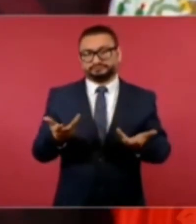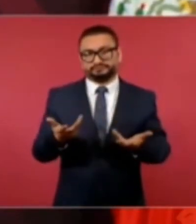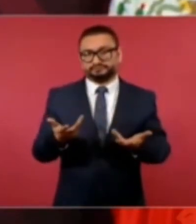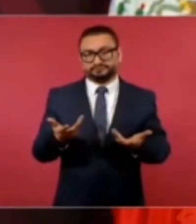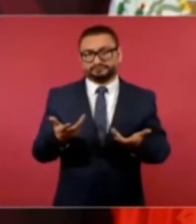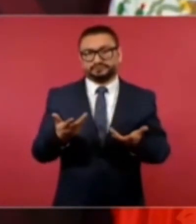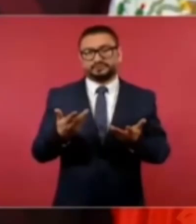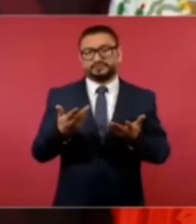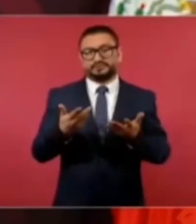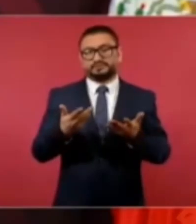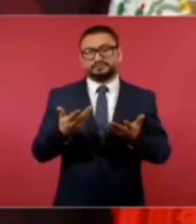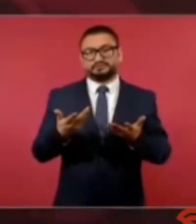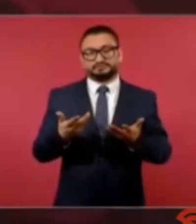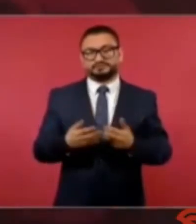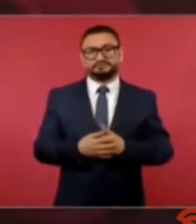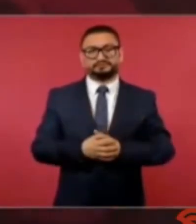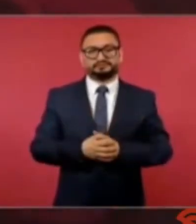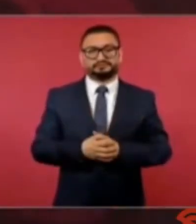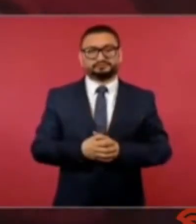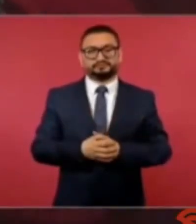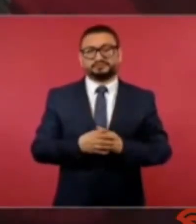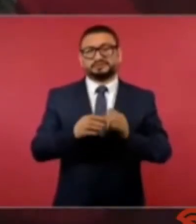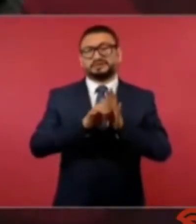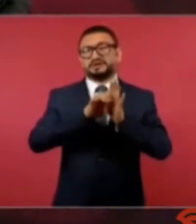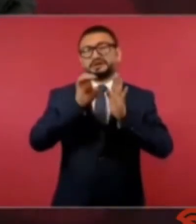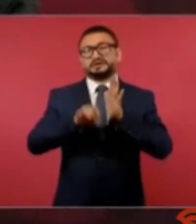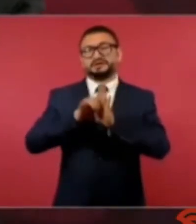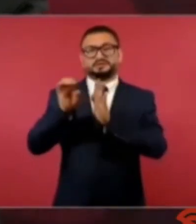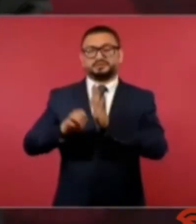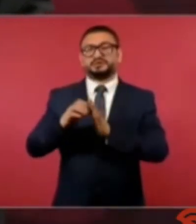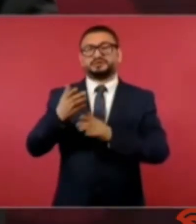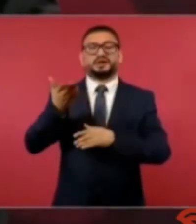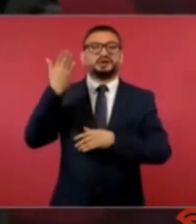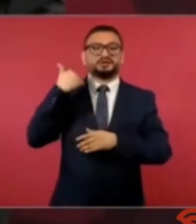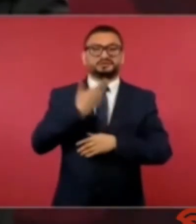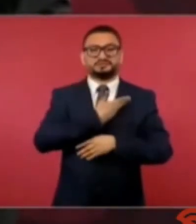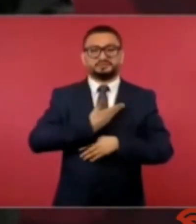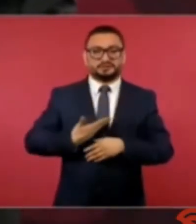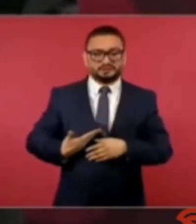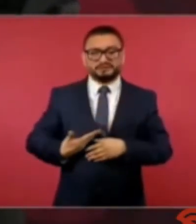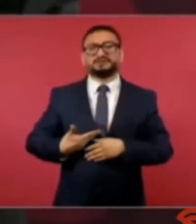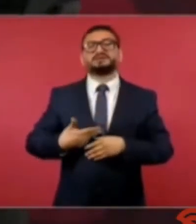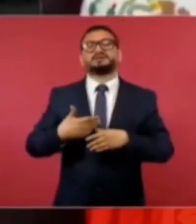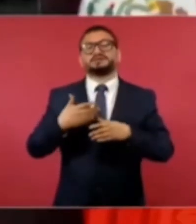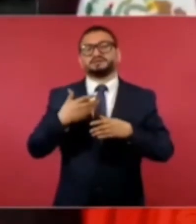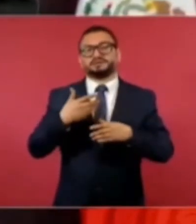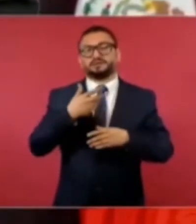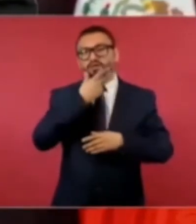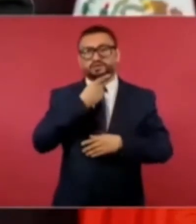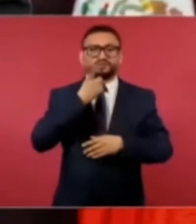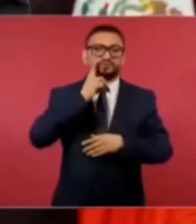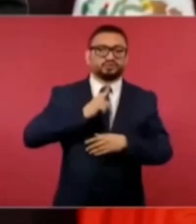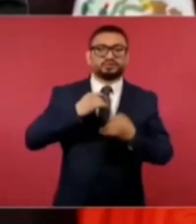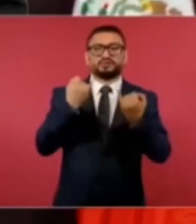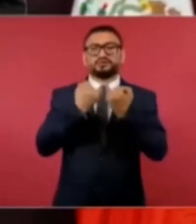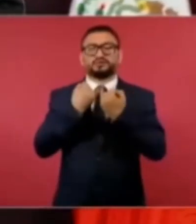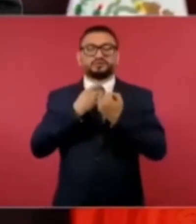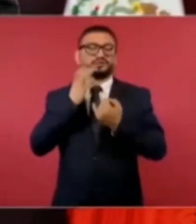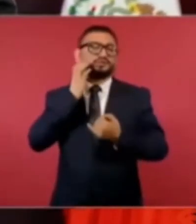ejemplos hay presidentas presidentes congresos que tienen 10